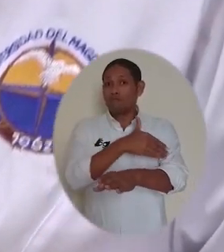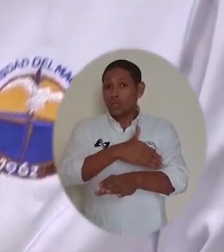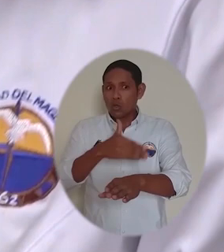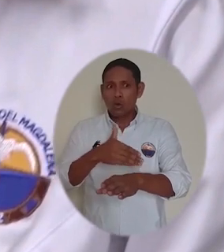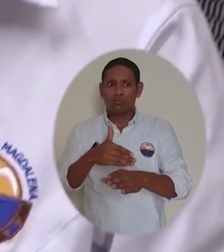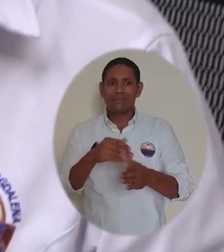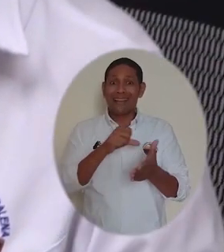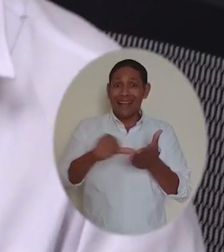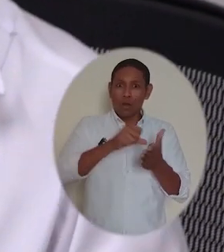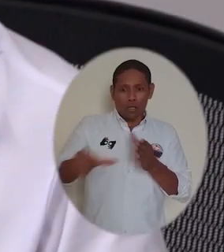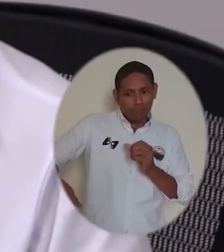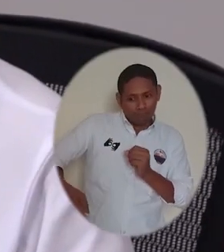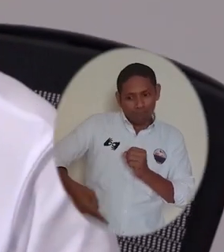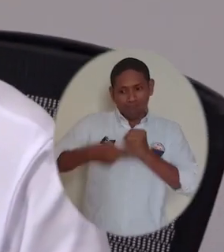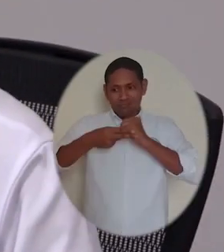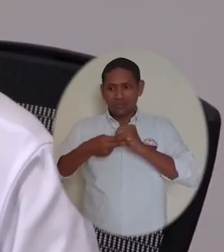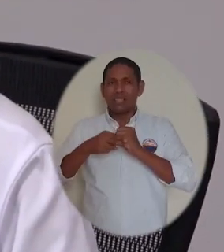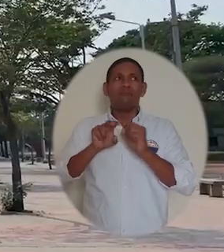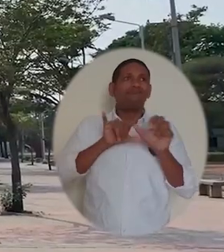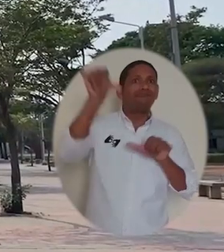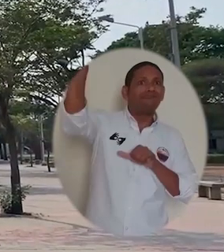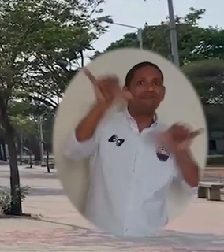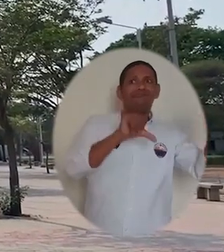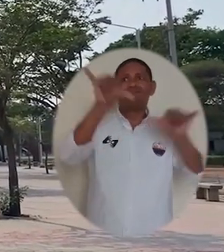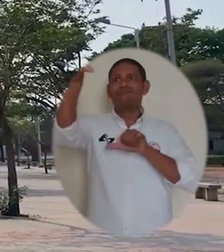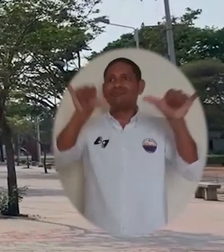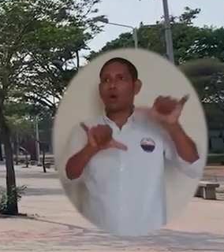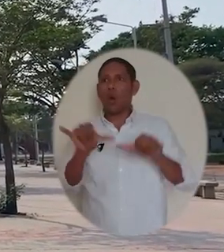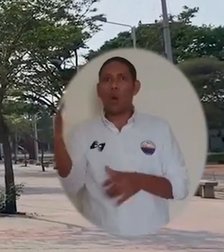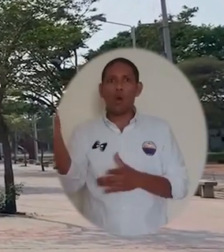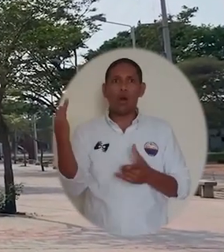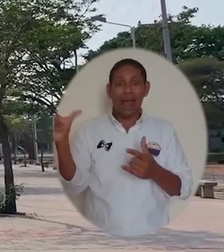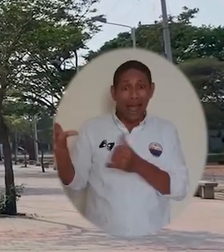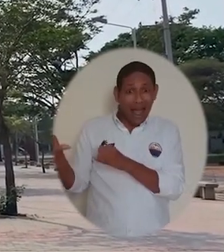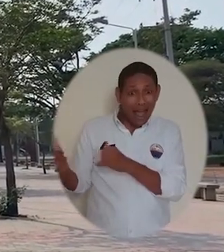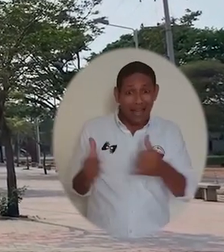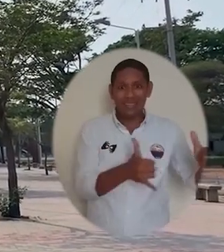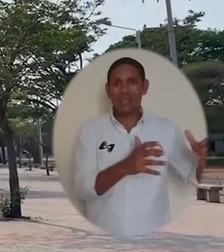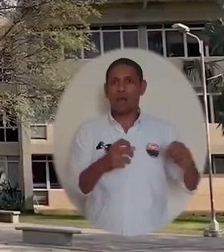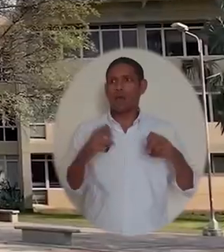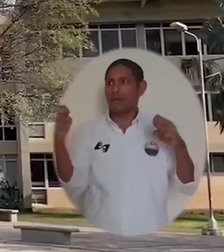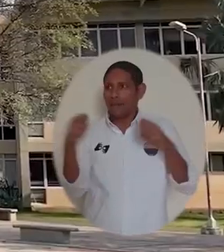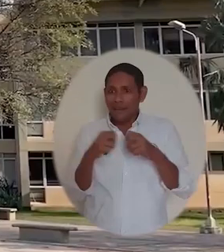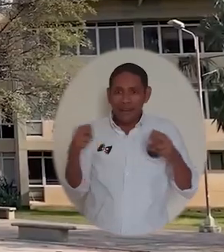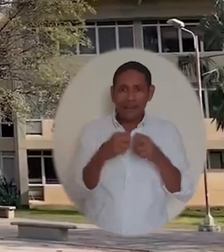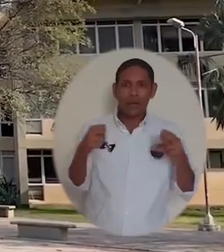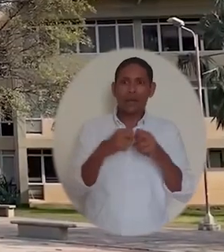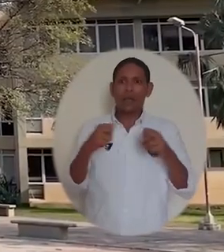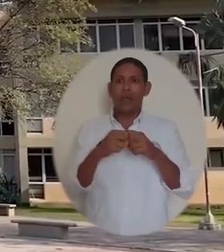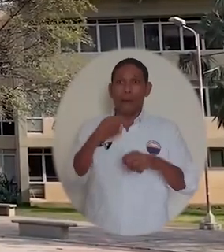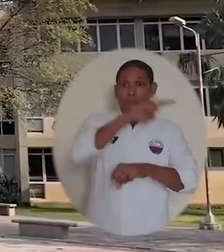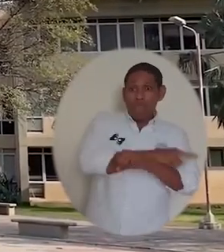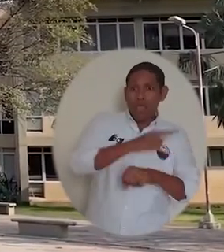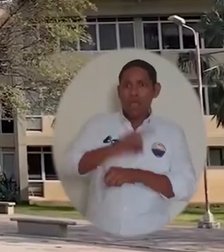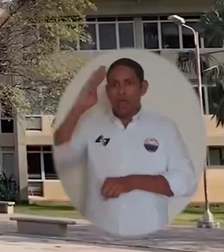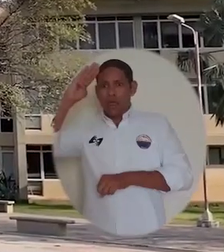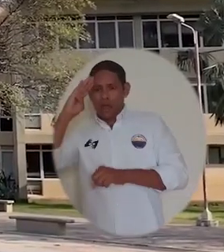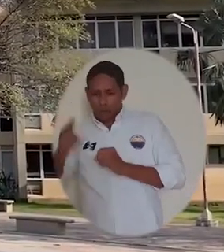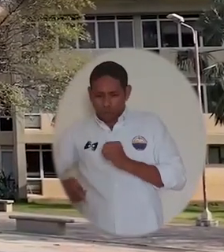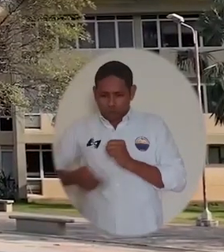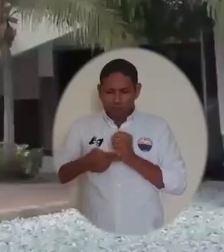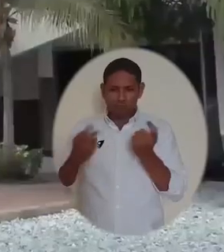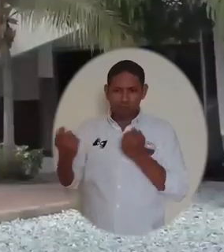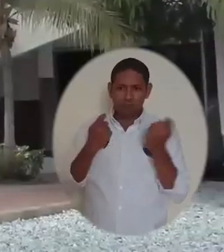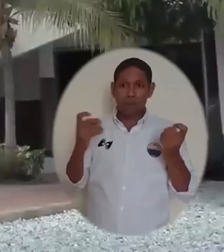más de 9.500 millones de pesos y reducción en gastos, entre los que se destacan tiquetes aéreos, servicios de vigilancia y aseo, energía